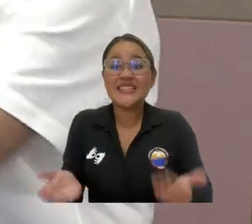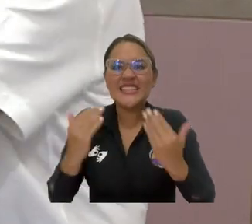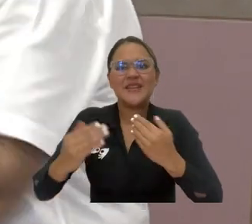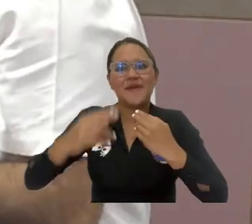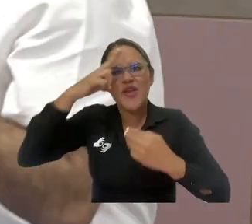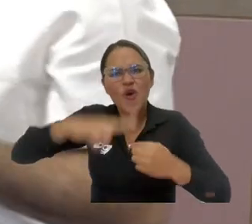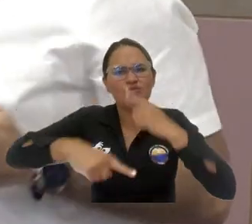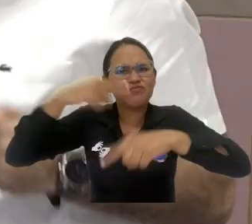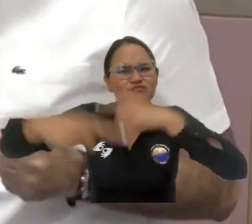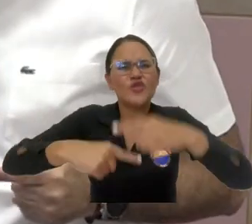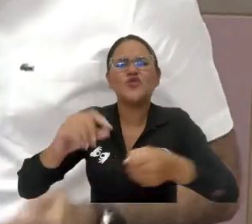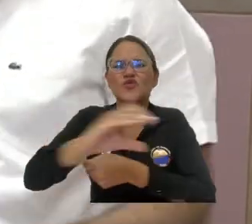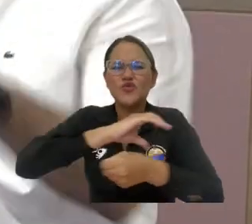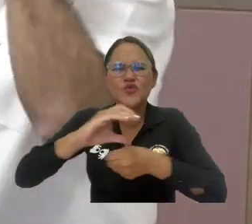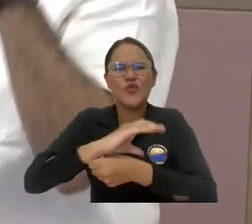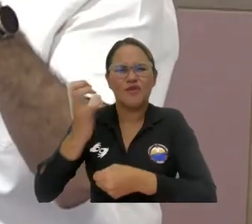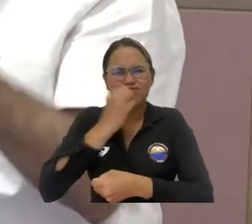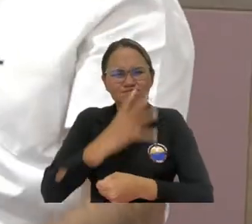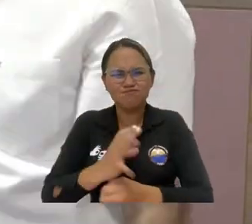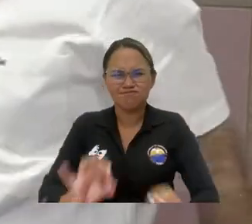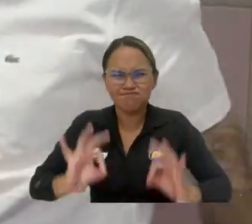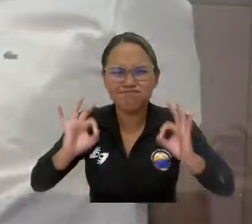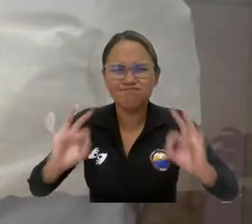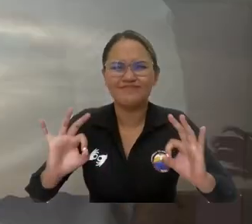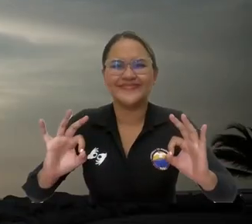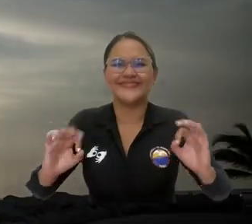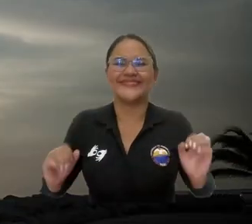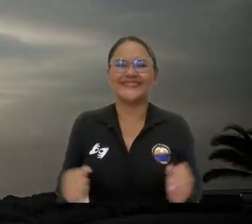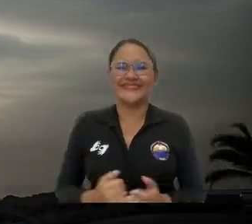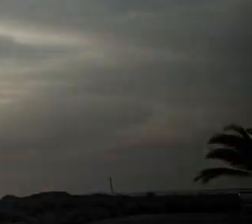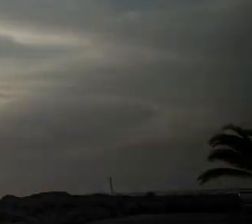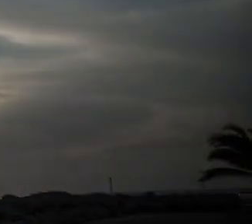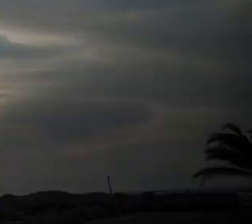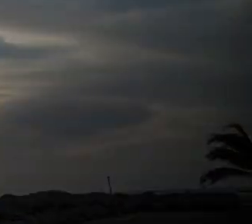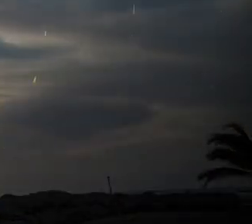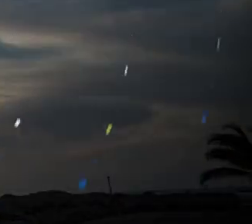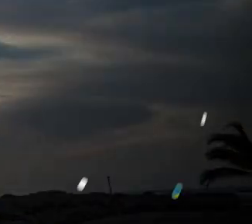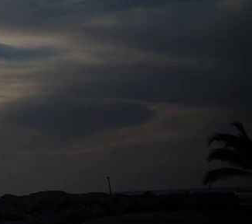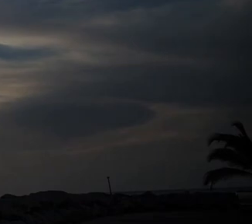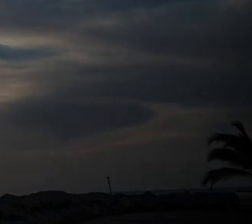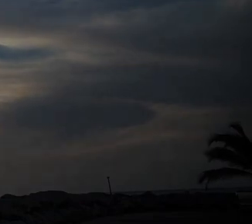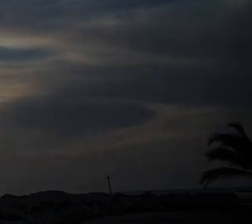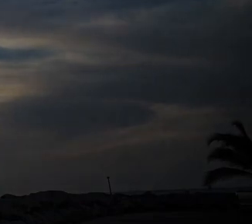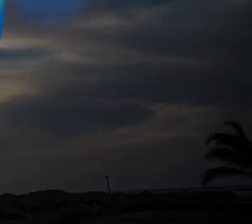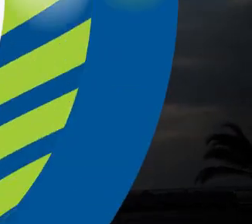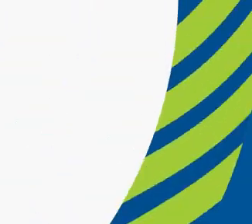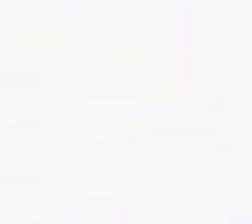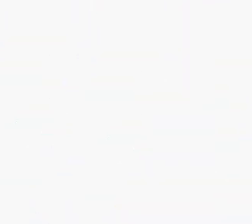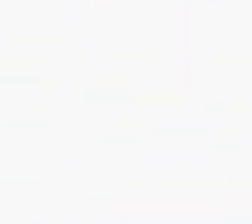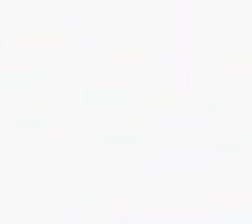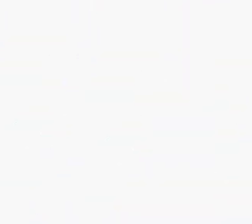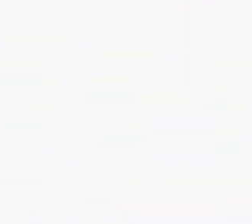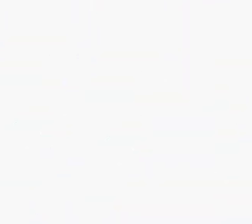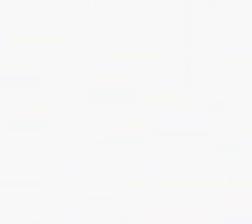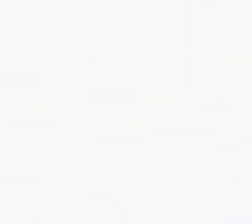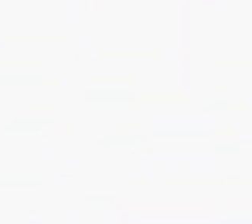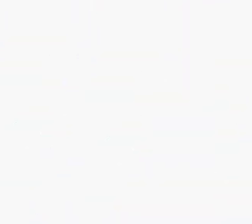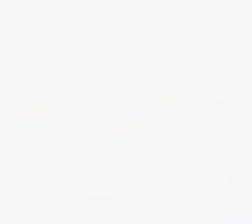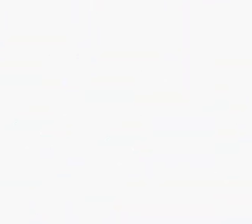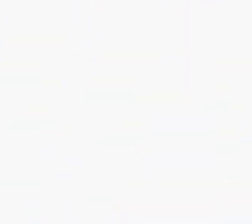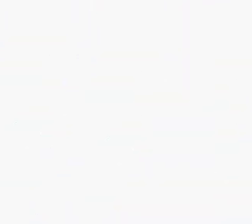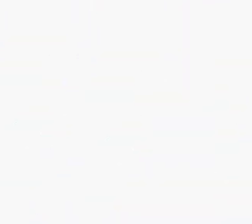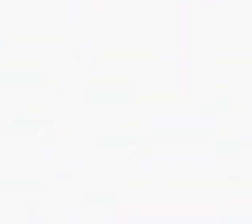a nuestros hijos y a nuestros nietos es una ciudad transformada. Muchísimas gracias. Aún más incluyente e innovadora.